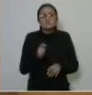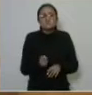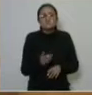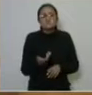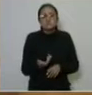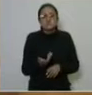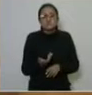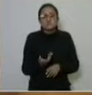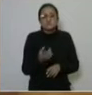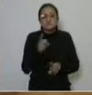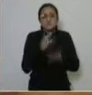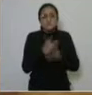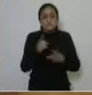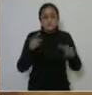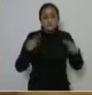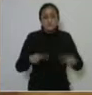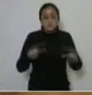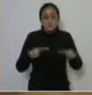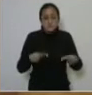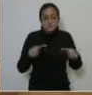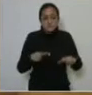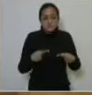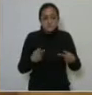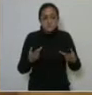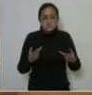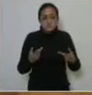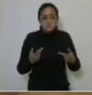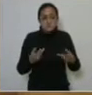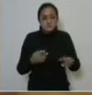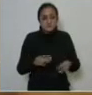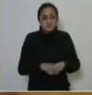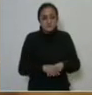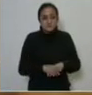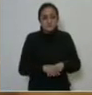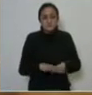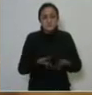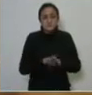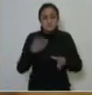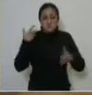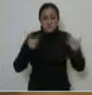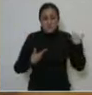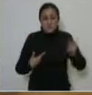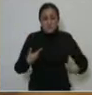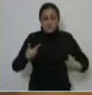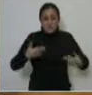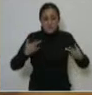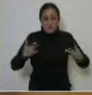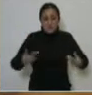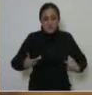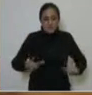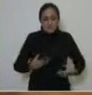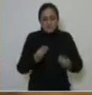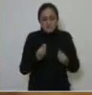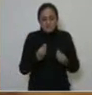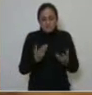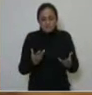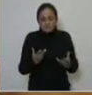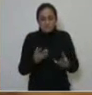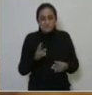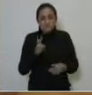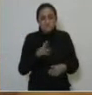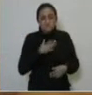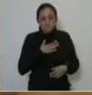una sola persona en pedazos. Entonces, el